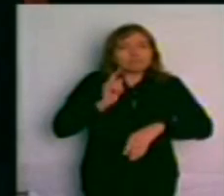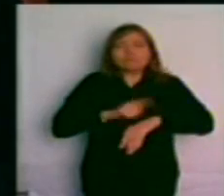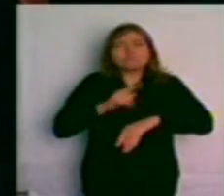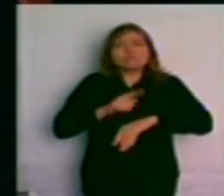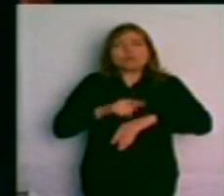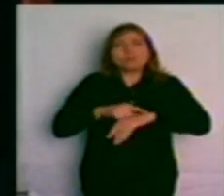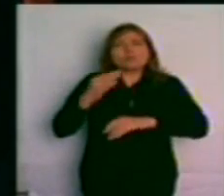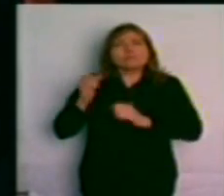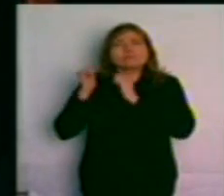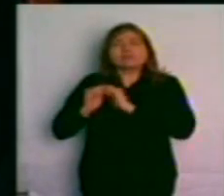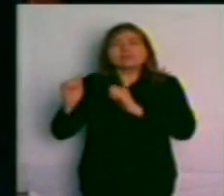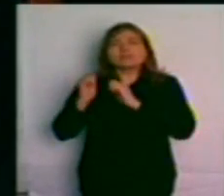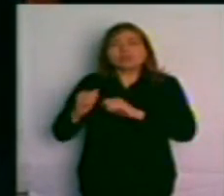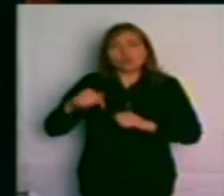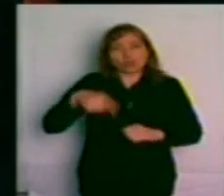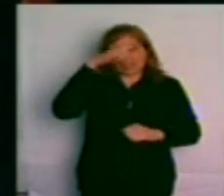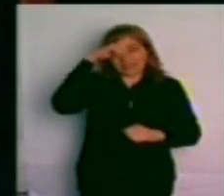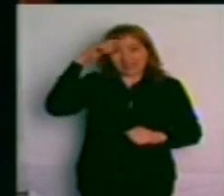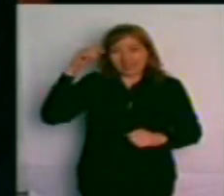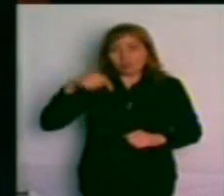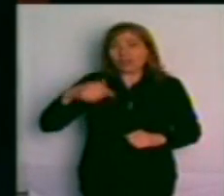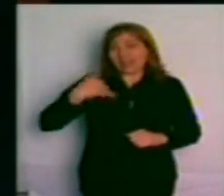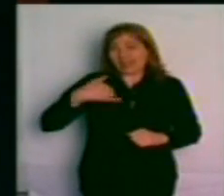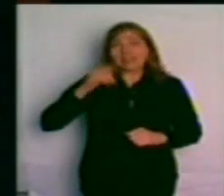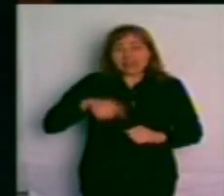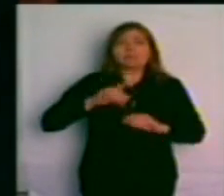a nivel nacional y global